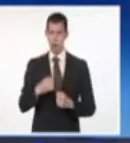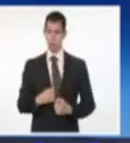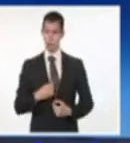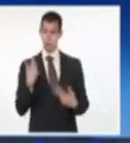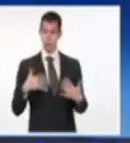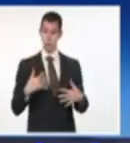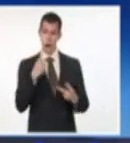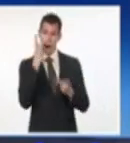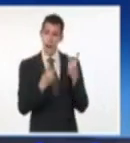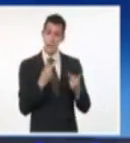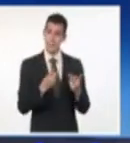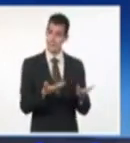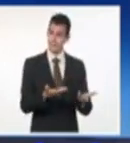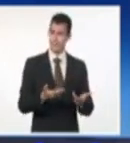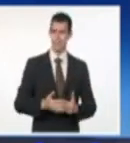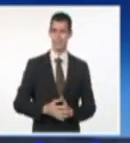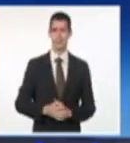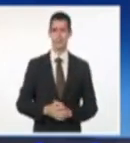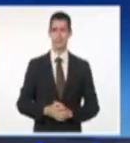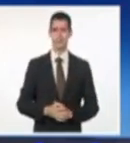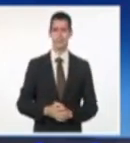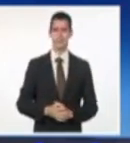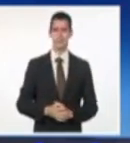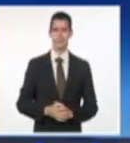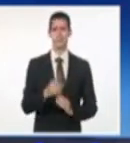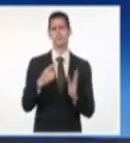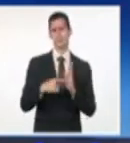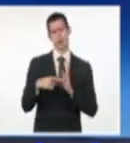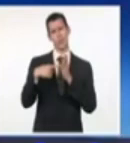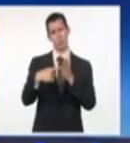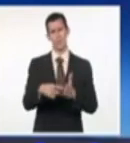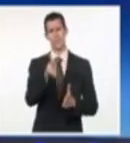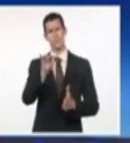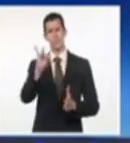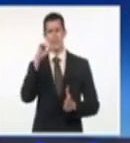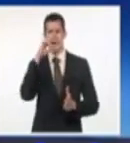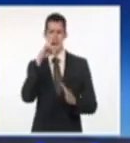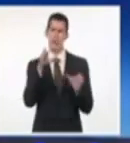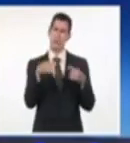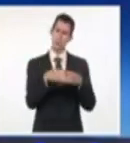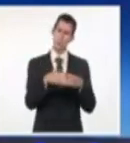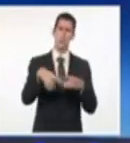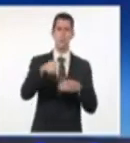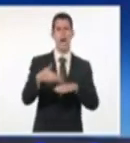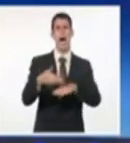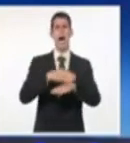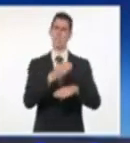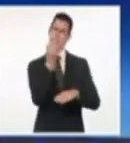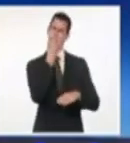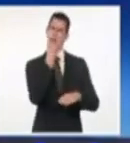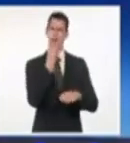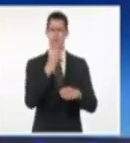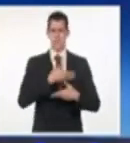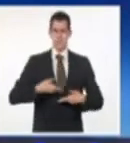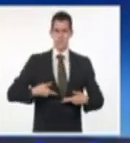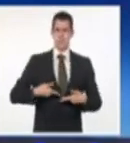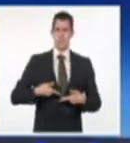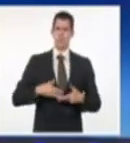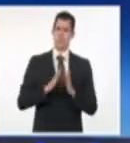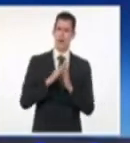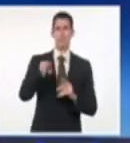fuerzas del orden. Solo un consejo, 27N. Antes de que comiencen el ayuno, chequeen sus